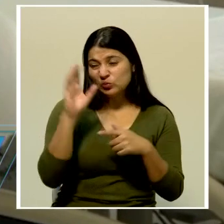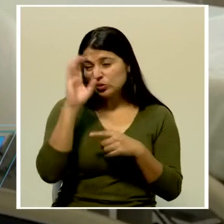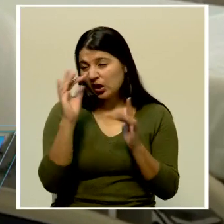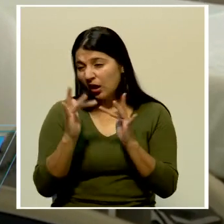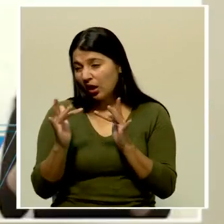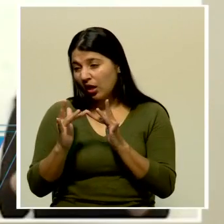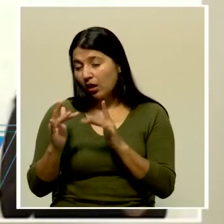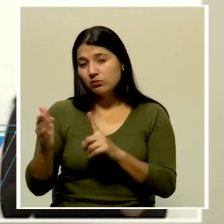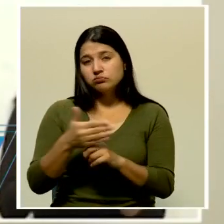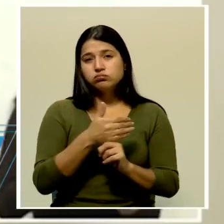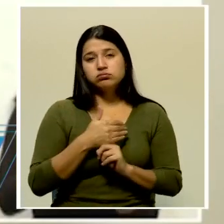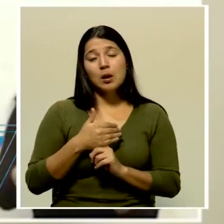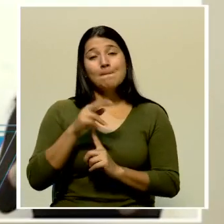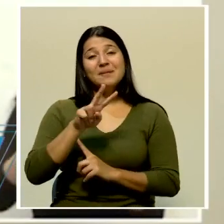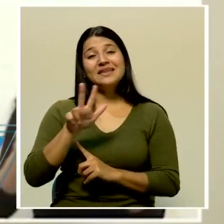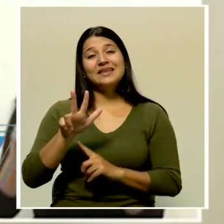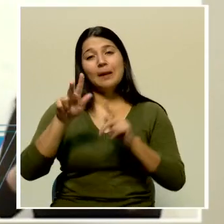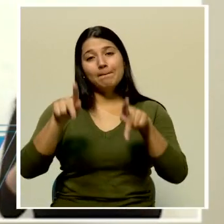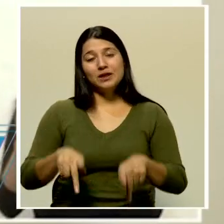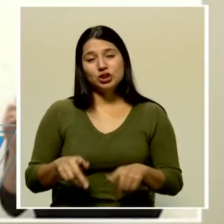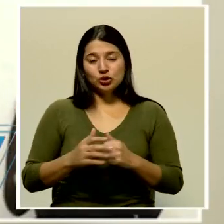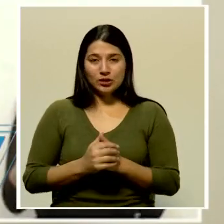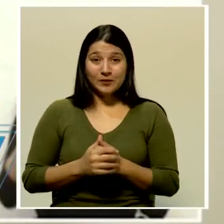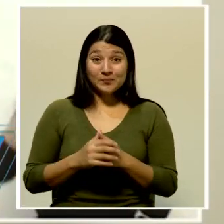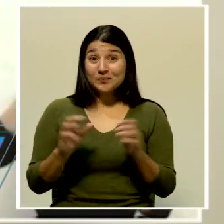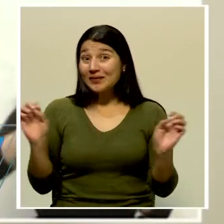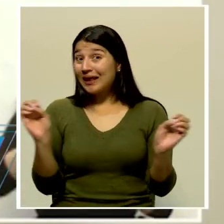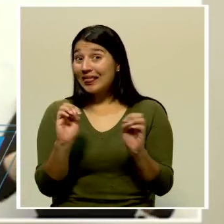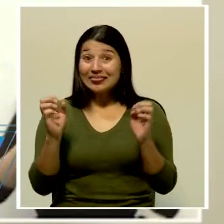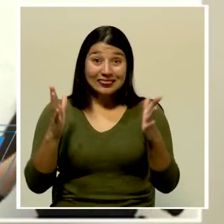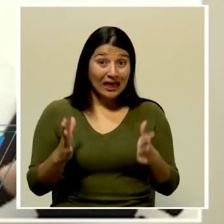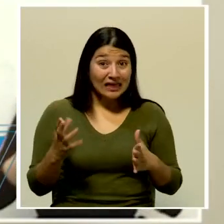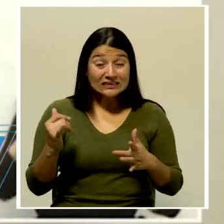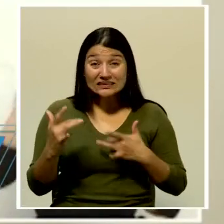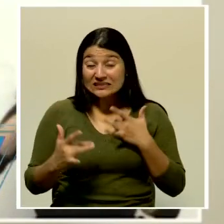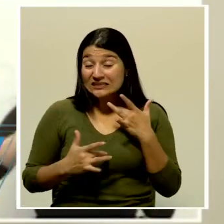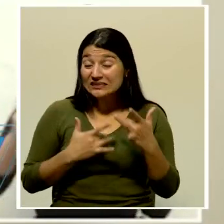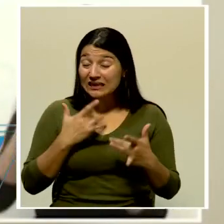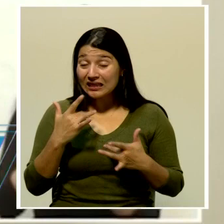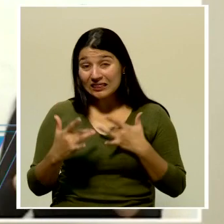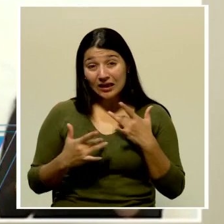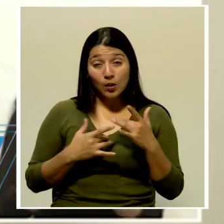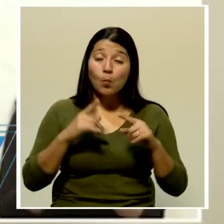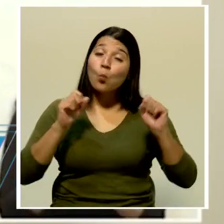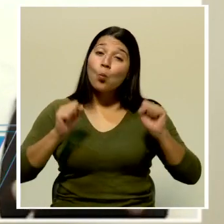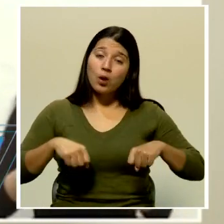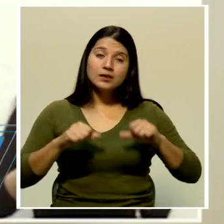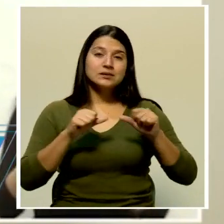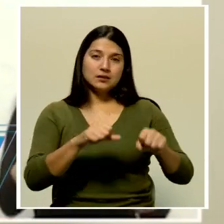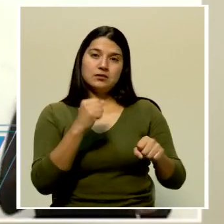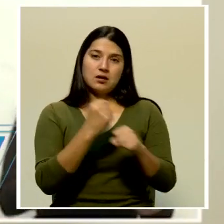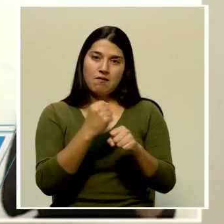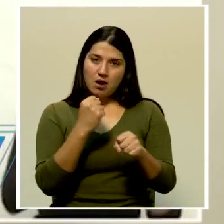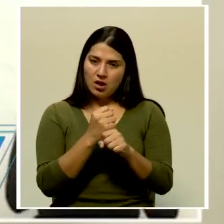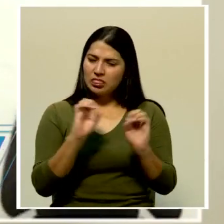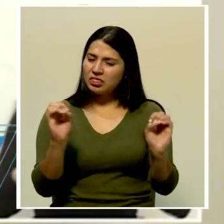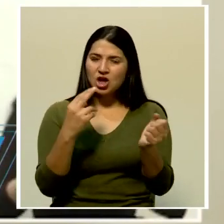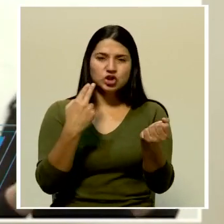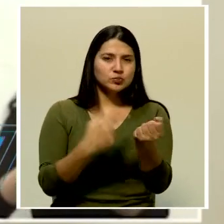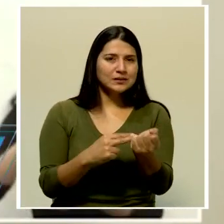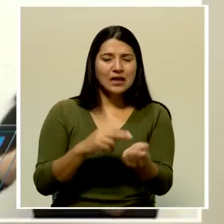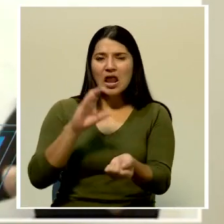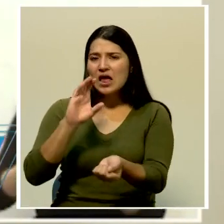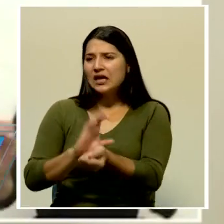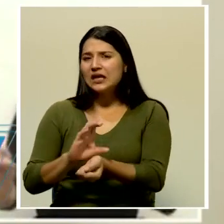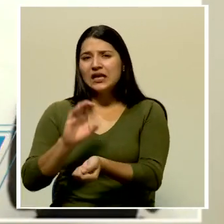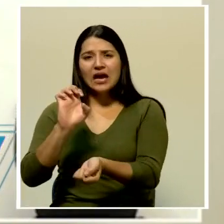más. Nadie que tenga síntomas debe estar trabajando. En un hospital, en un área de salud, en un EBAIS,